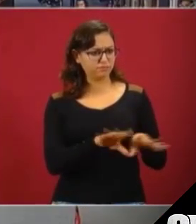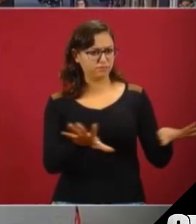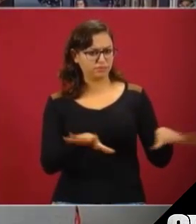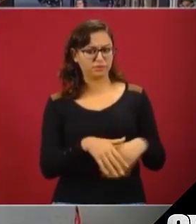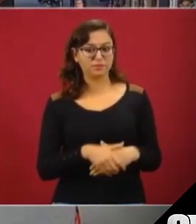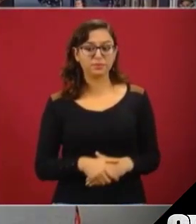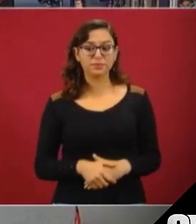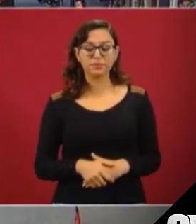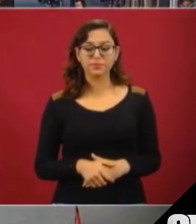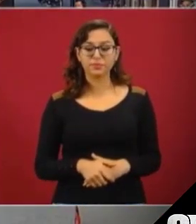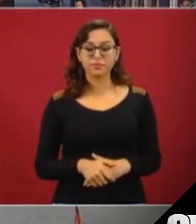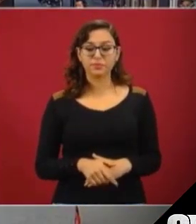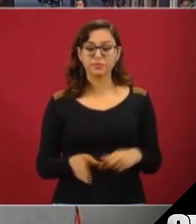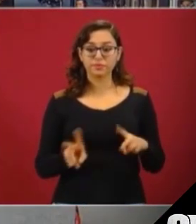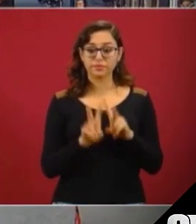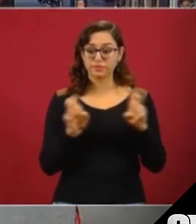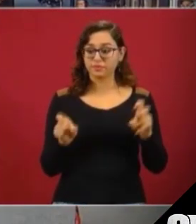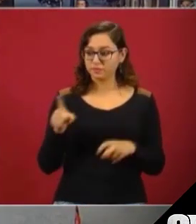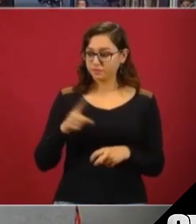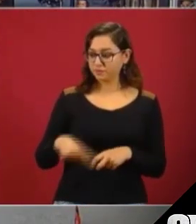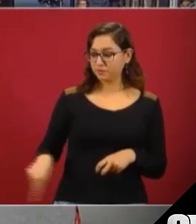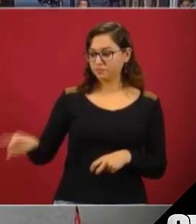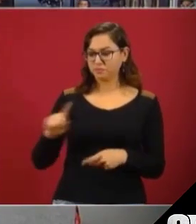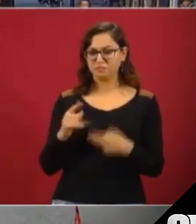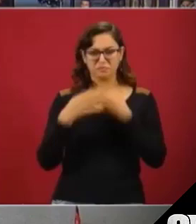No, pero el desplegado.